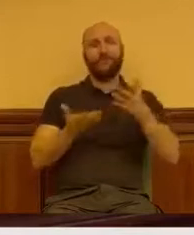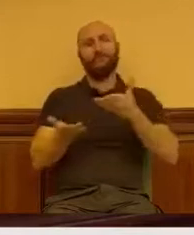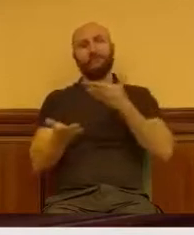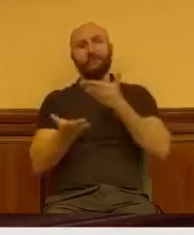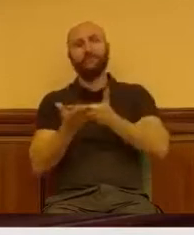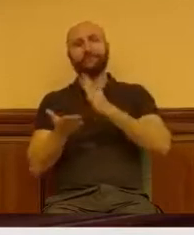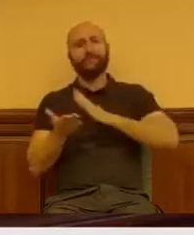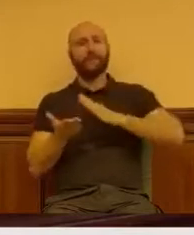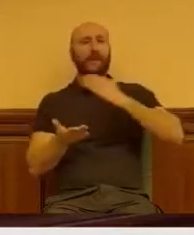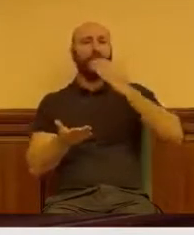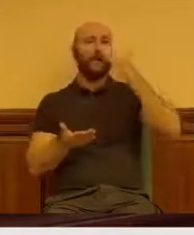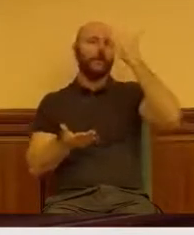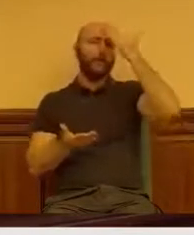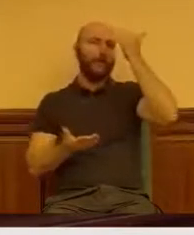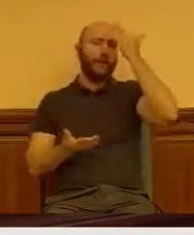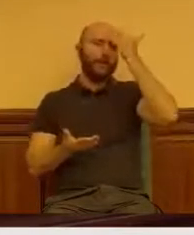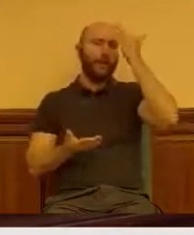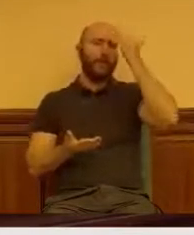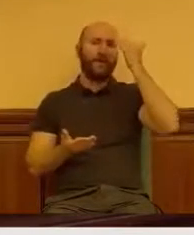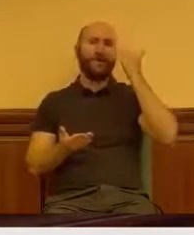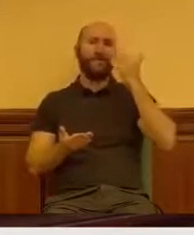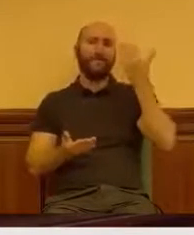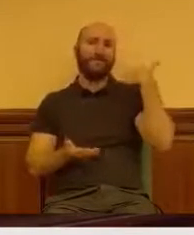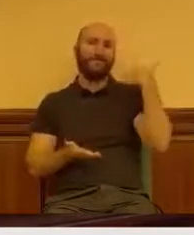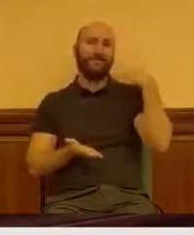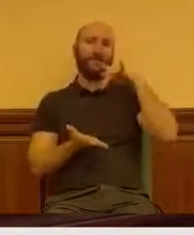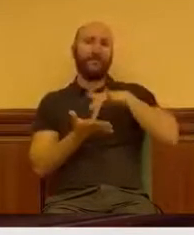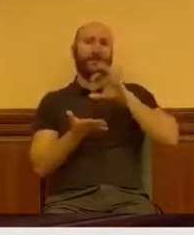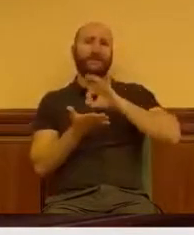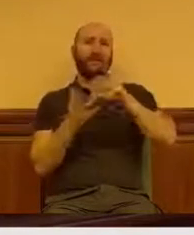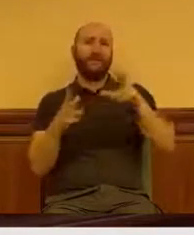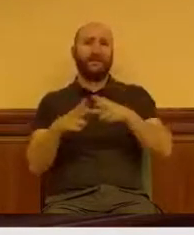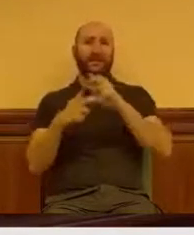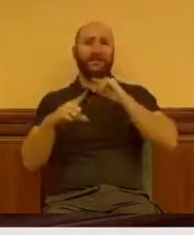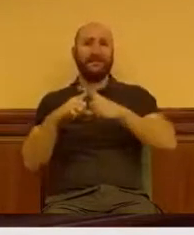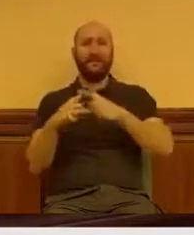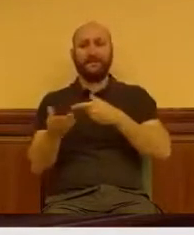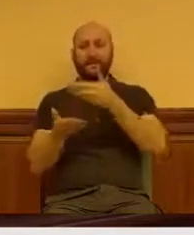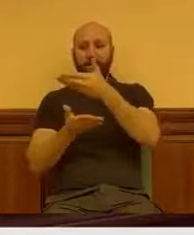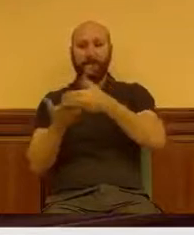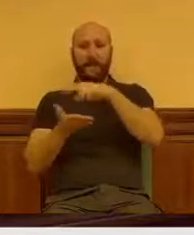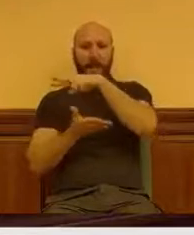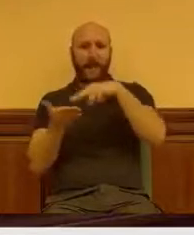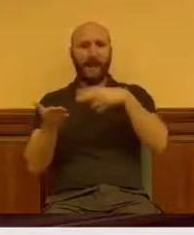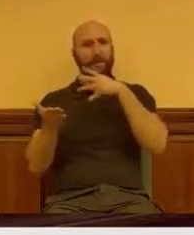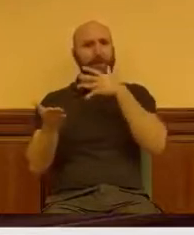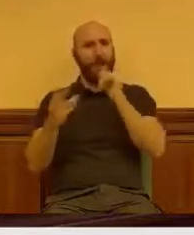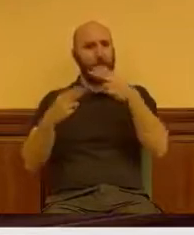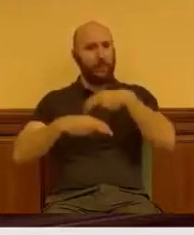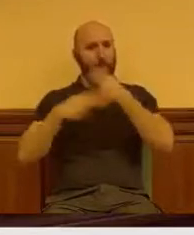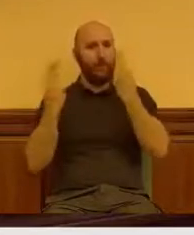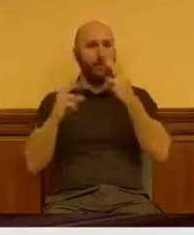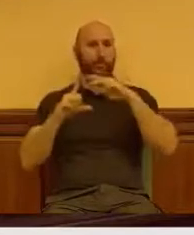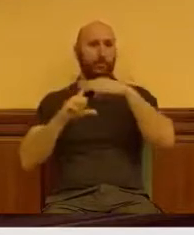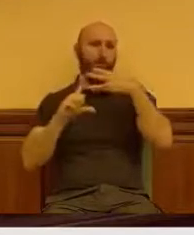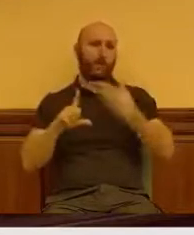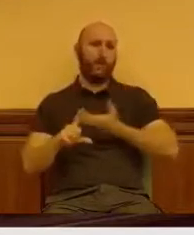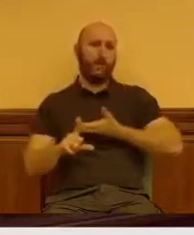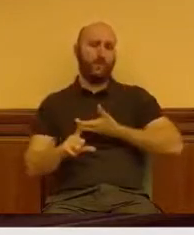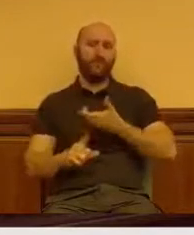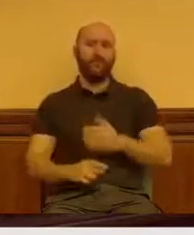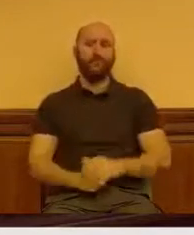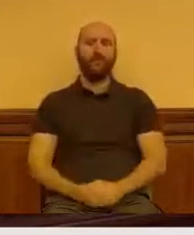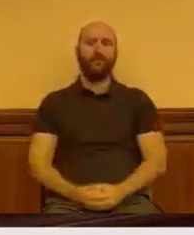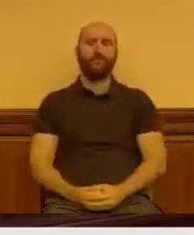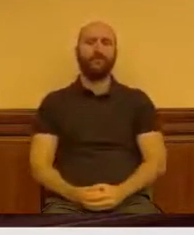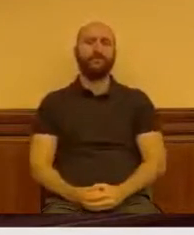memorias de gestión de mis años en servicios sociales. Están disponibles para toda la ciudadanía en la página web del Ayuntamiento. A mí me hubiera